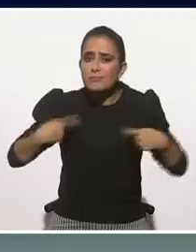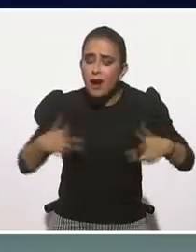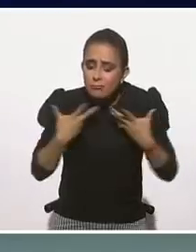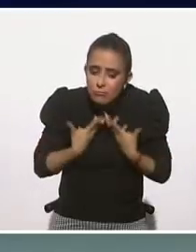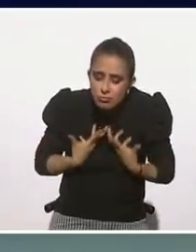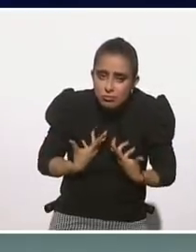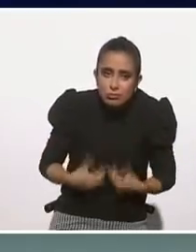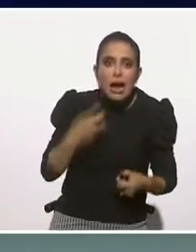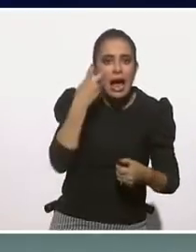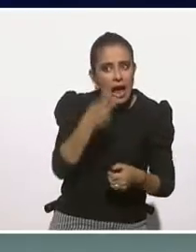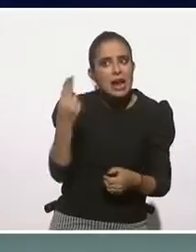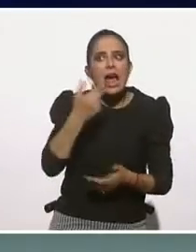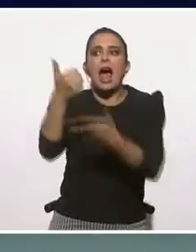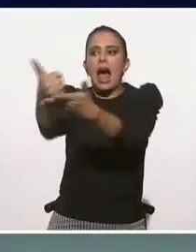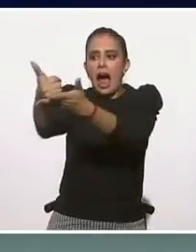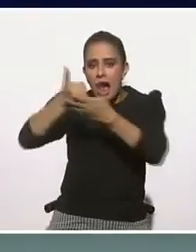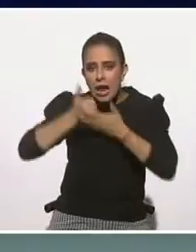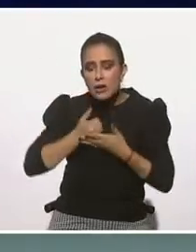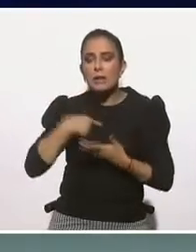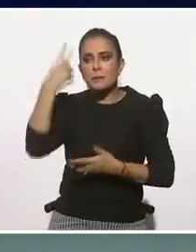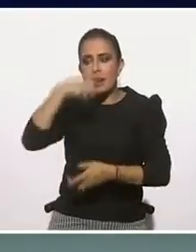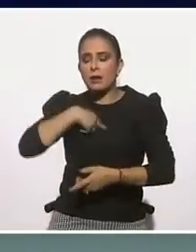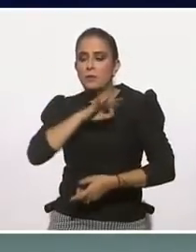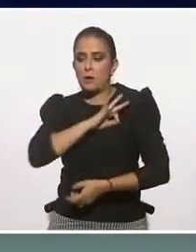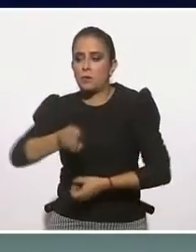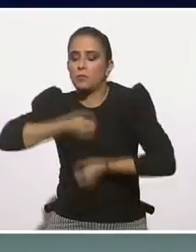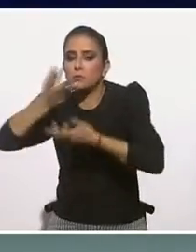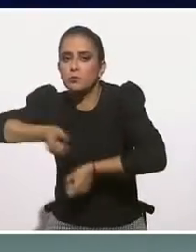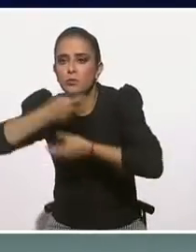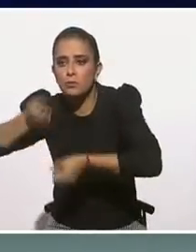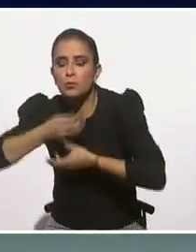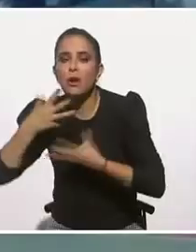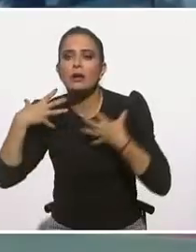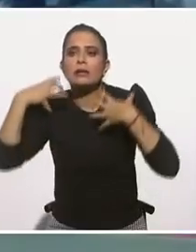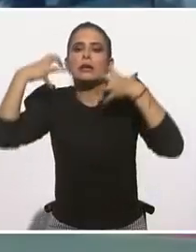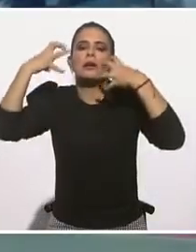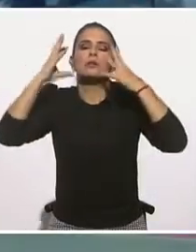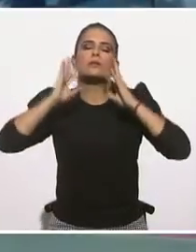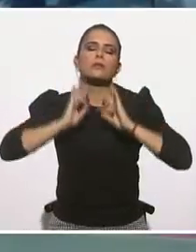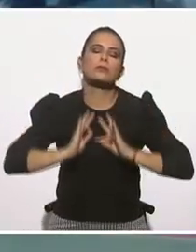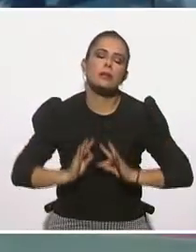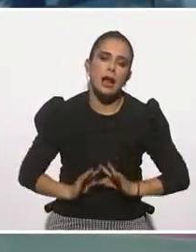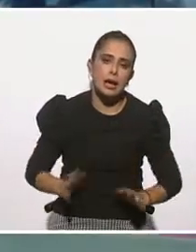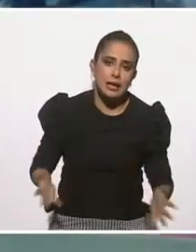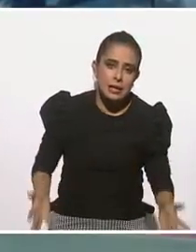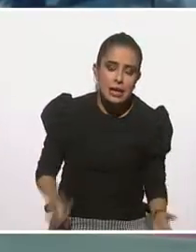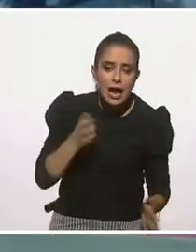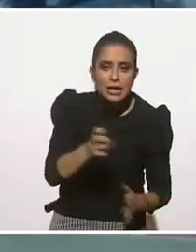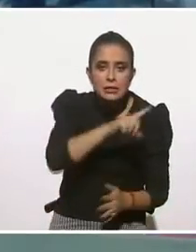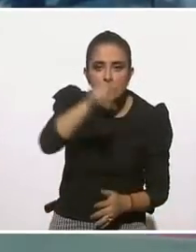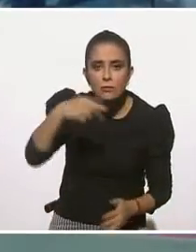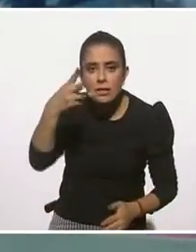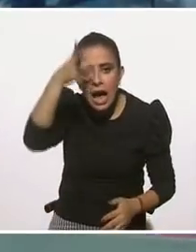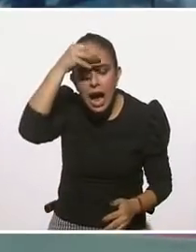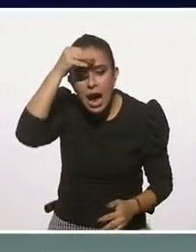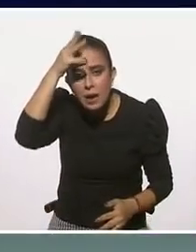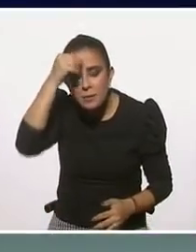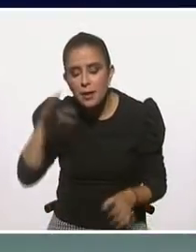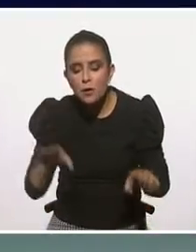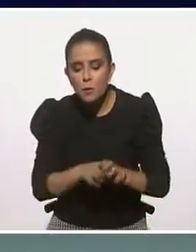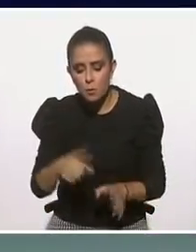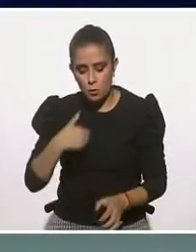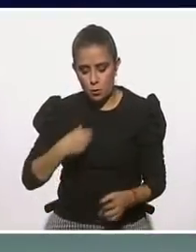desvinculación afectiva, entonces comento esto para que empiecen a identificarse, ¿cómo puedo empezar a aterrizar la palabra apropiarme?